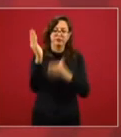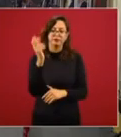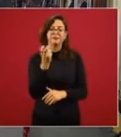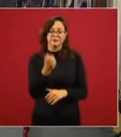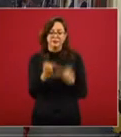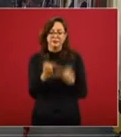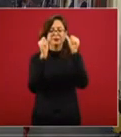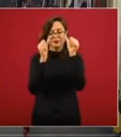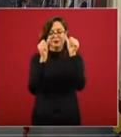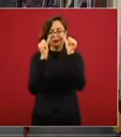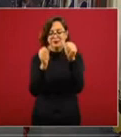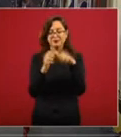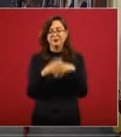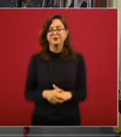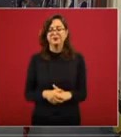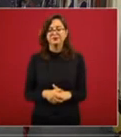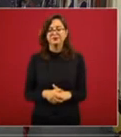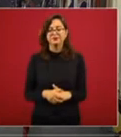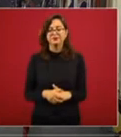muchas gracias señor presidente